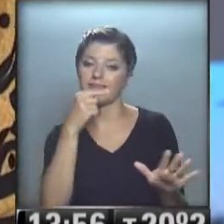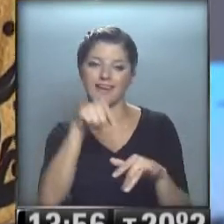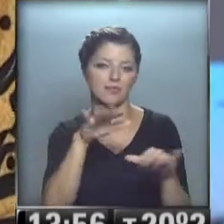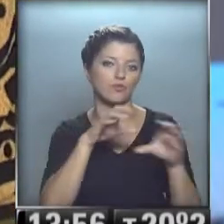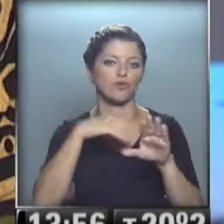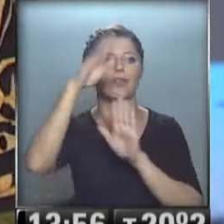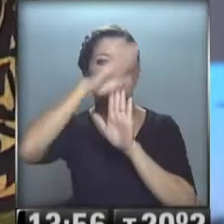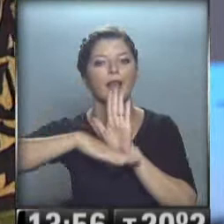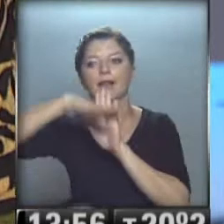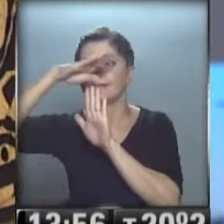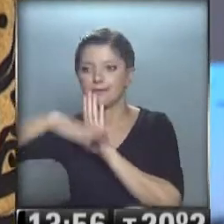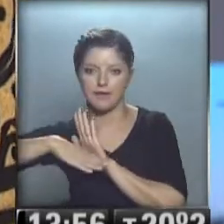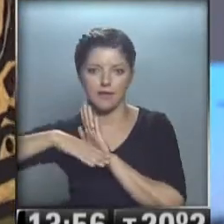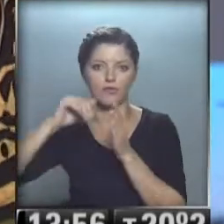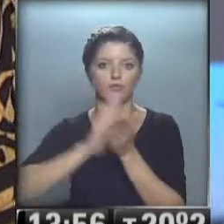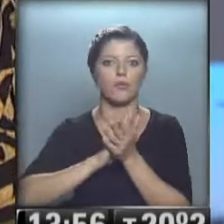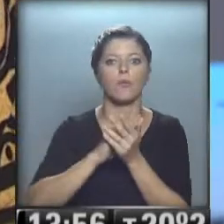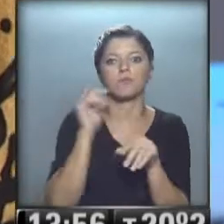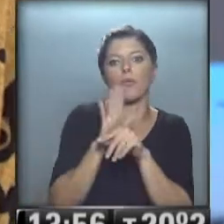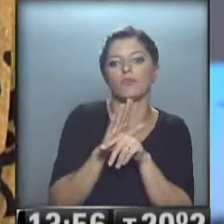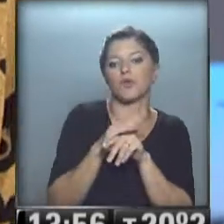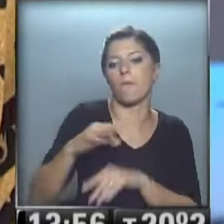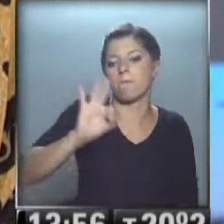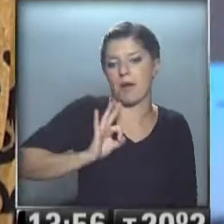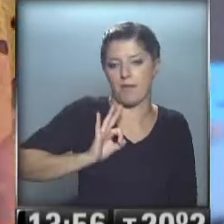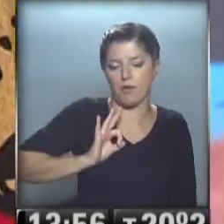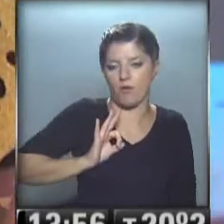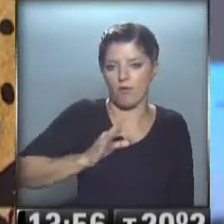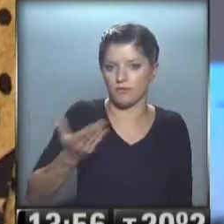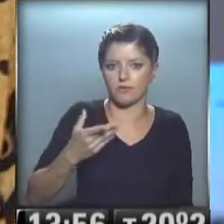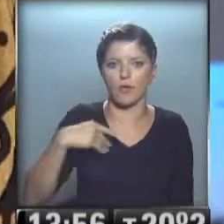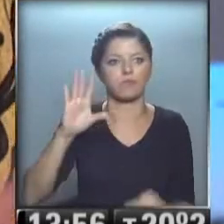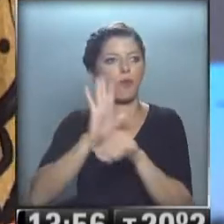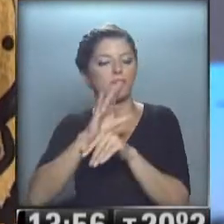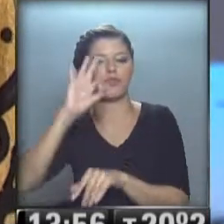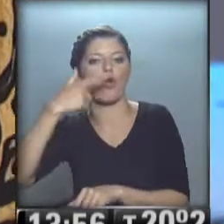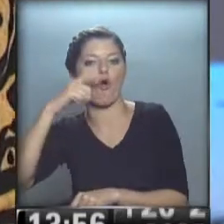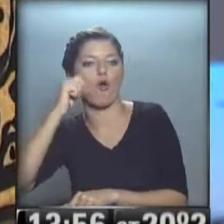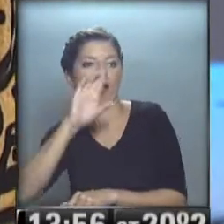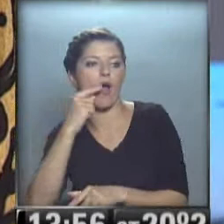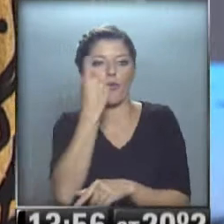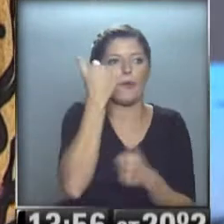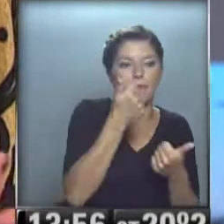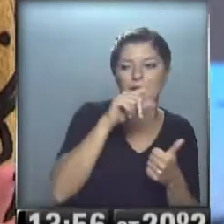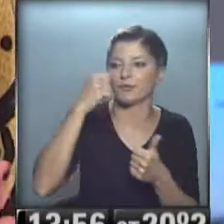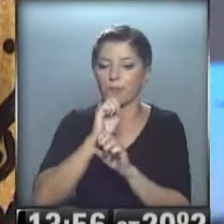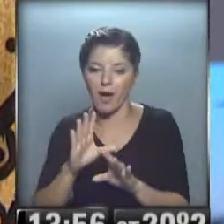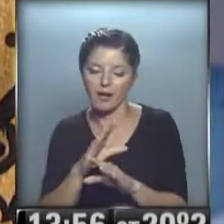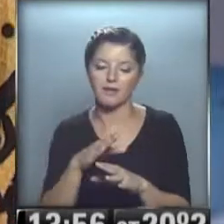hacer listas unilaterales que parece el premio del Oscar, los buenos y los malos, esto de sacar